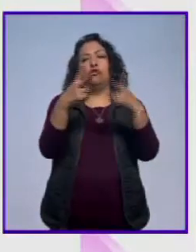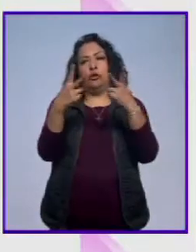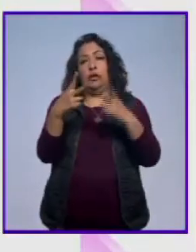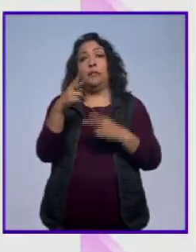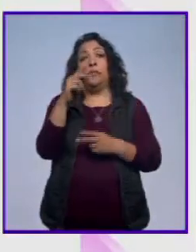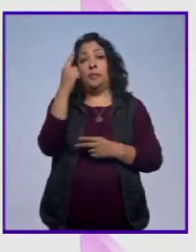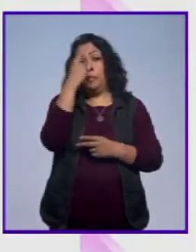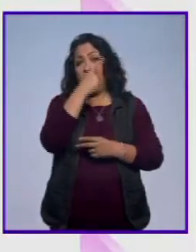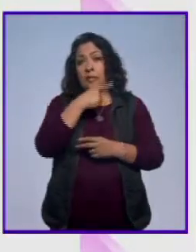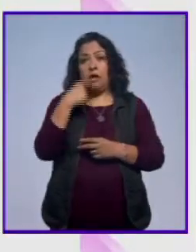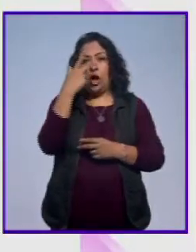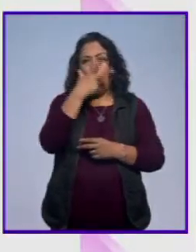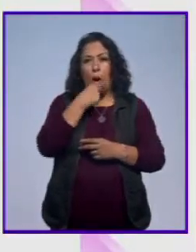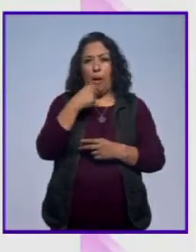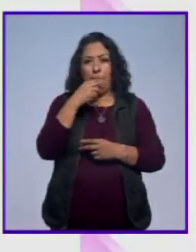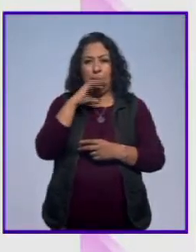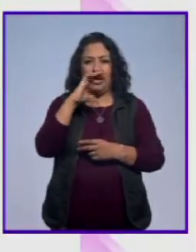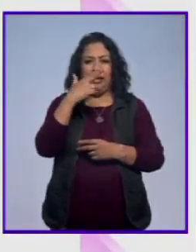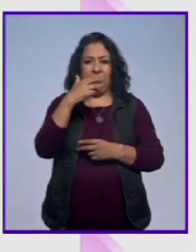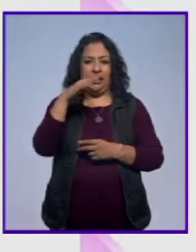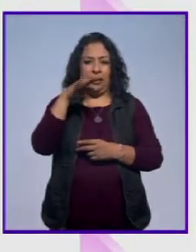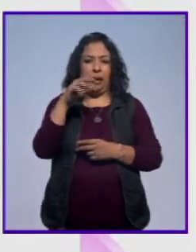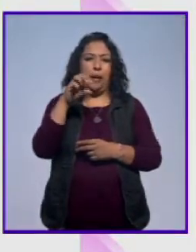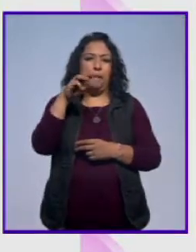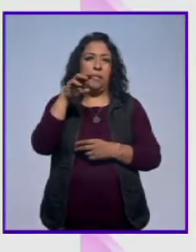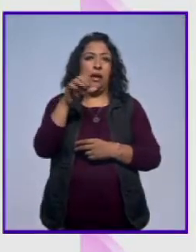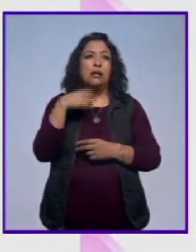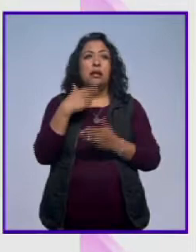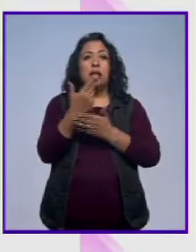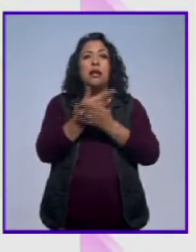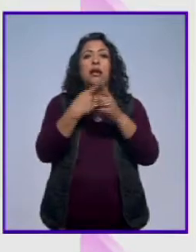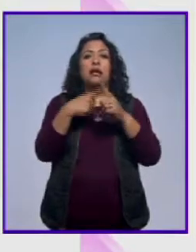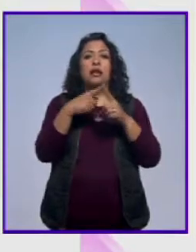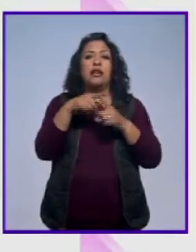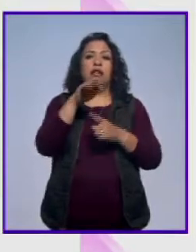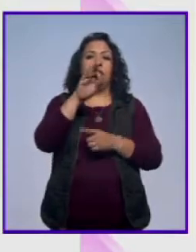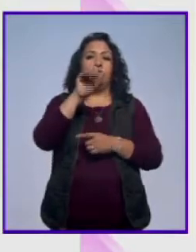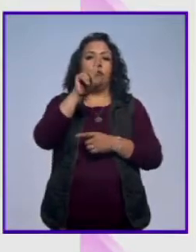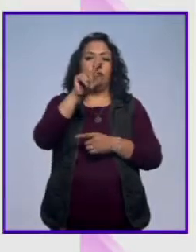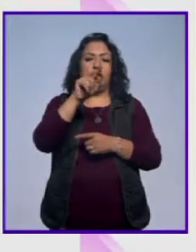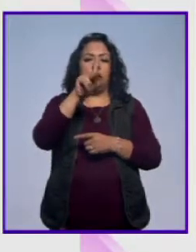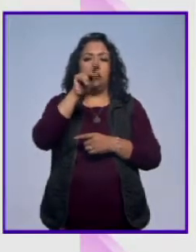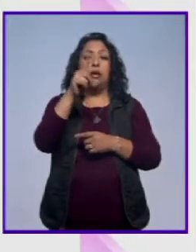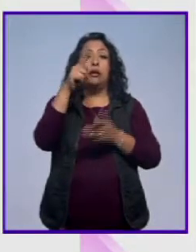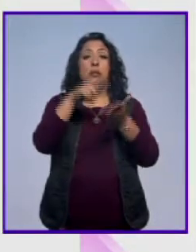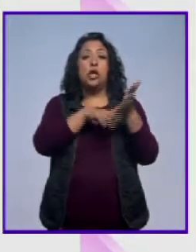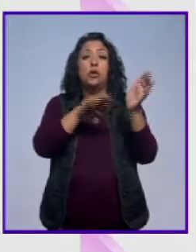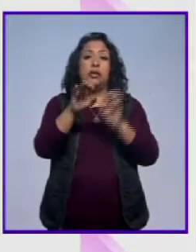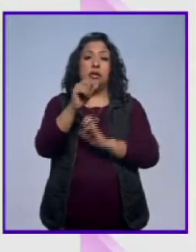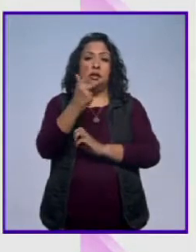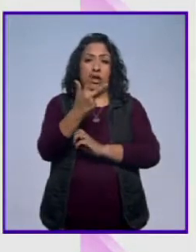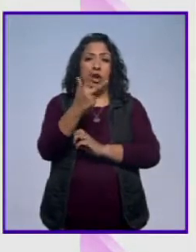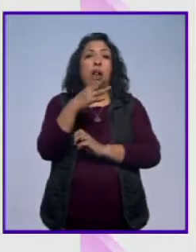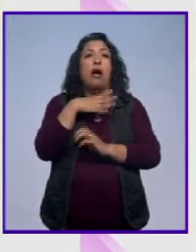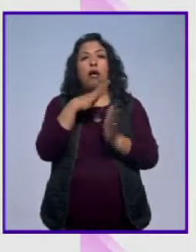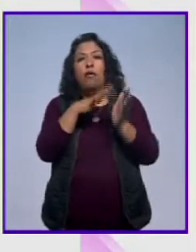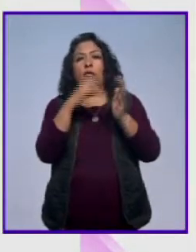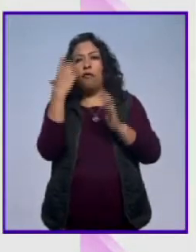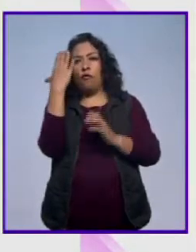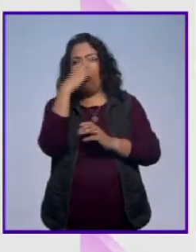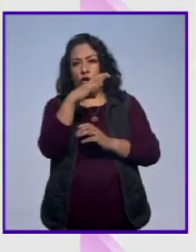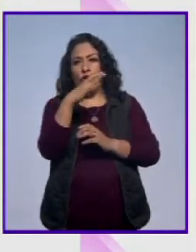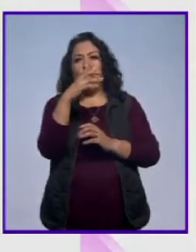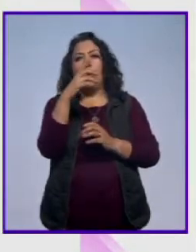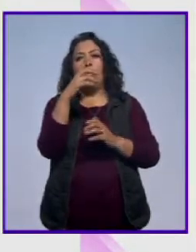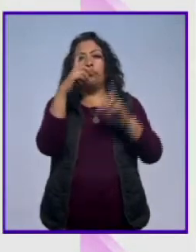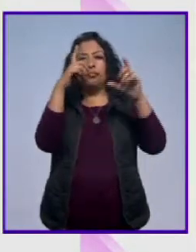El retrato del icónico personaje marxista fue dibujado por Fitzpatrick en 1968 a partir de la fotografía tomada